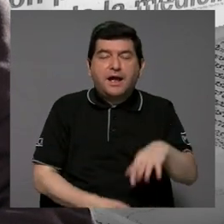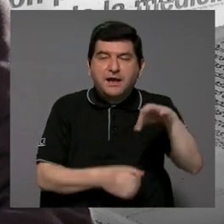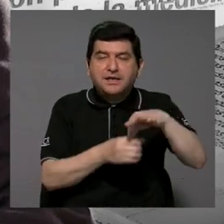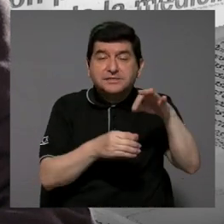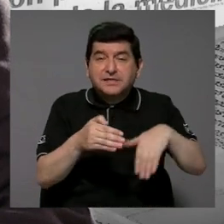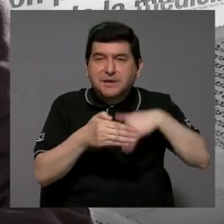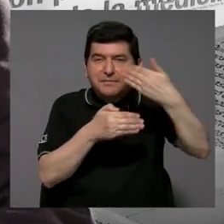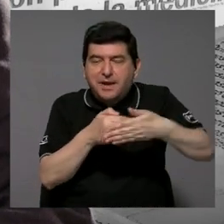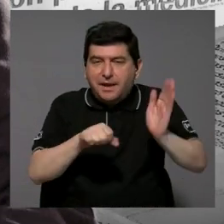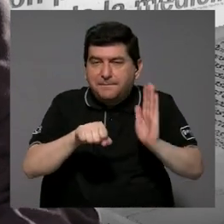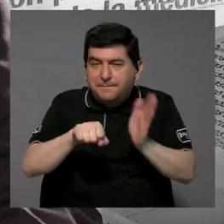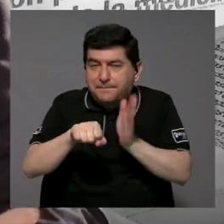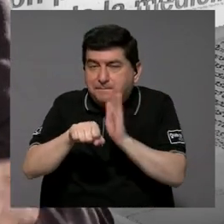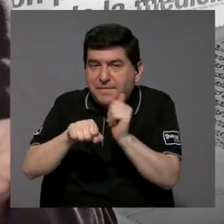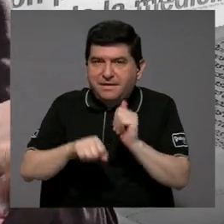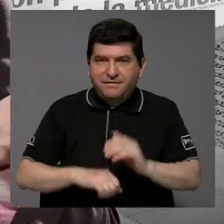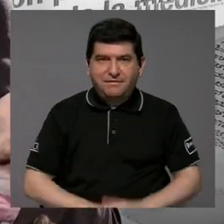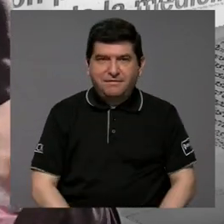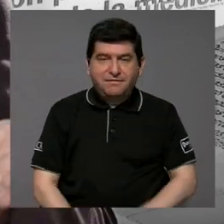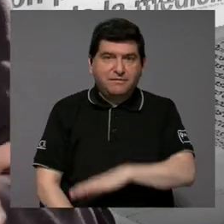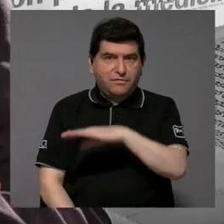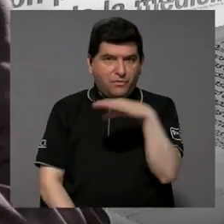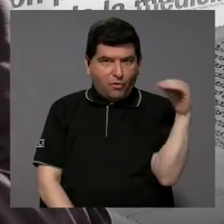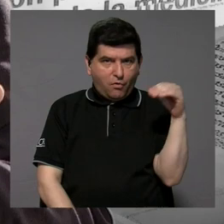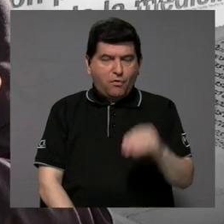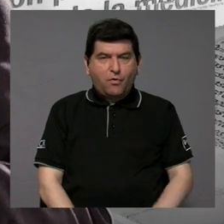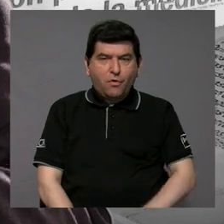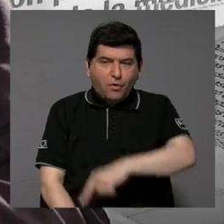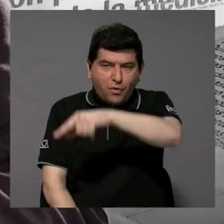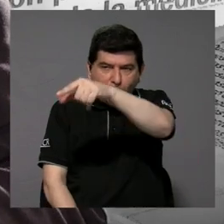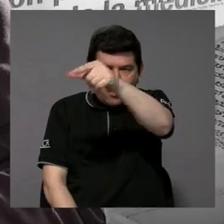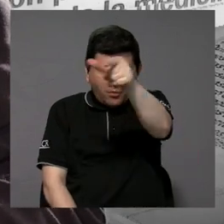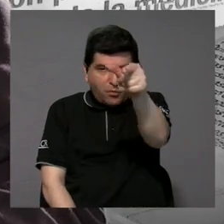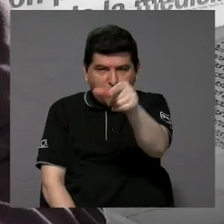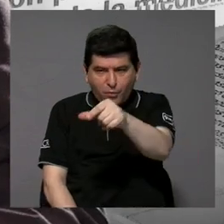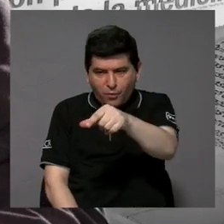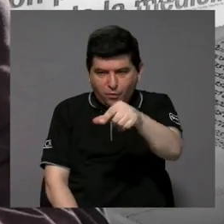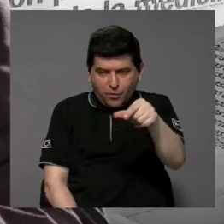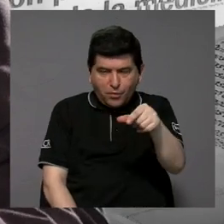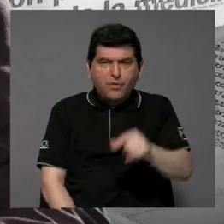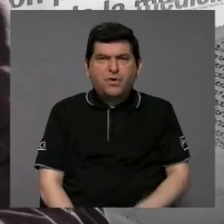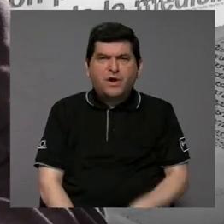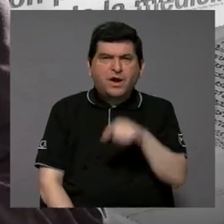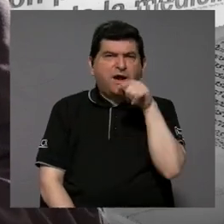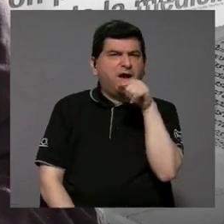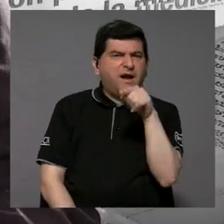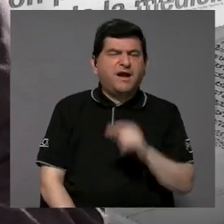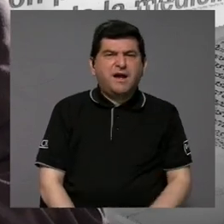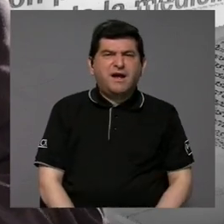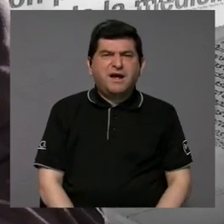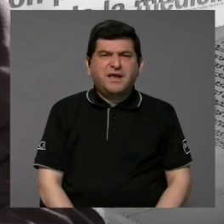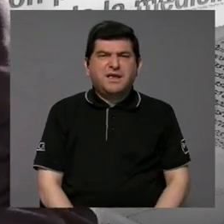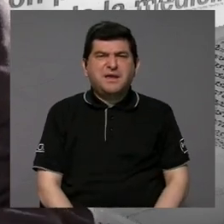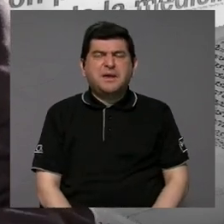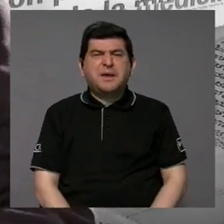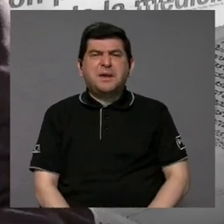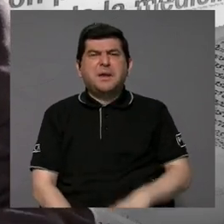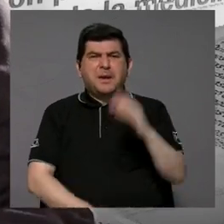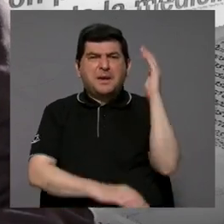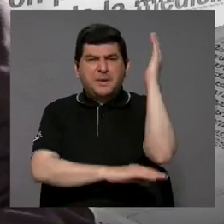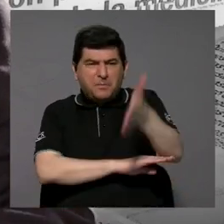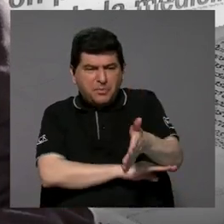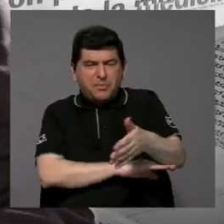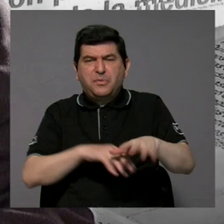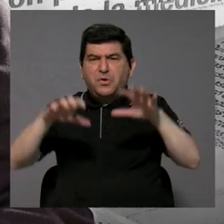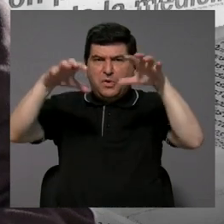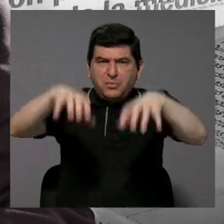hay quebradas, riachuelos que se están rellenando con los mismos troncos y tapándolos con tierra,